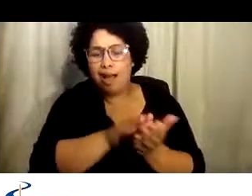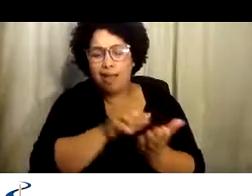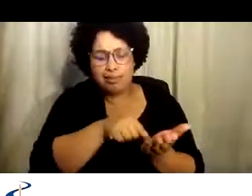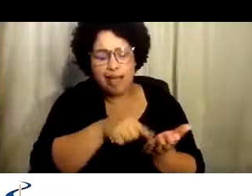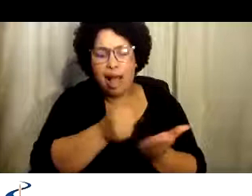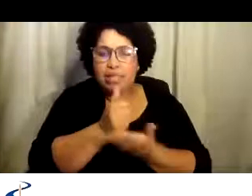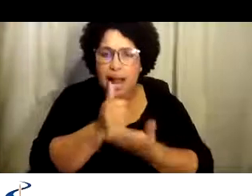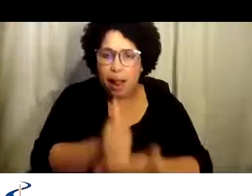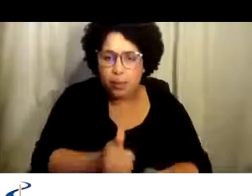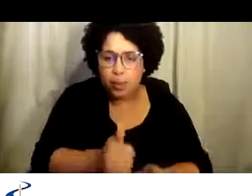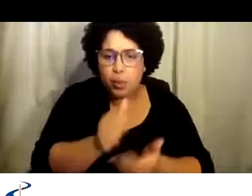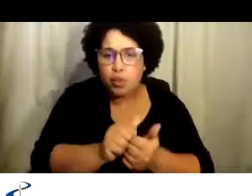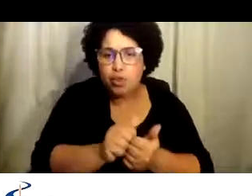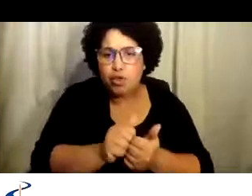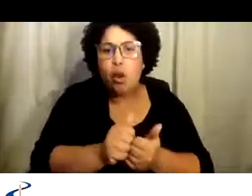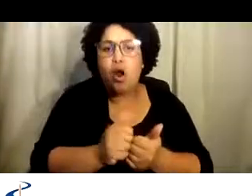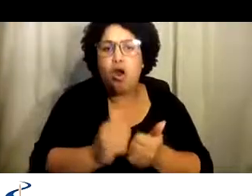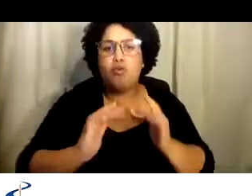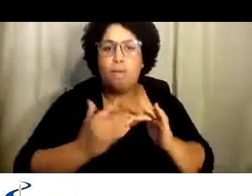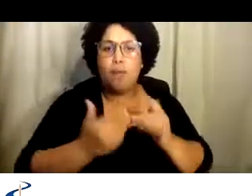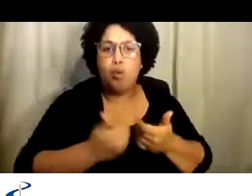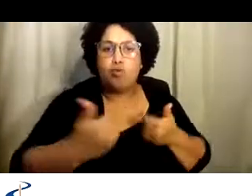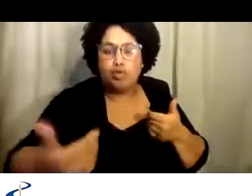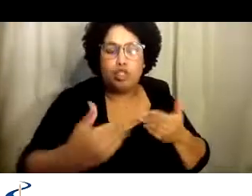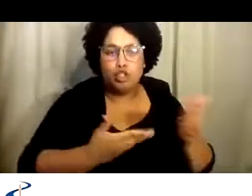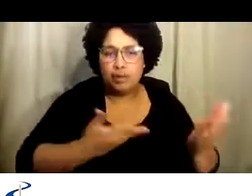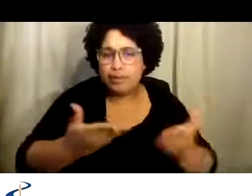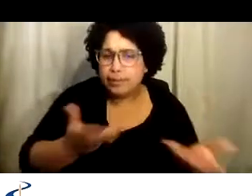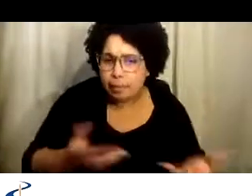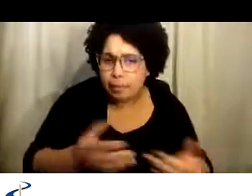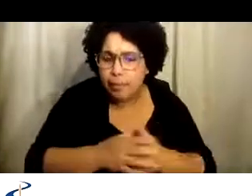recursos te ha apoyado a ti durante sus servicios remotos?